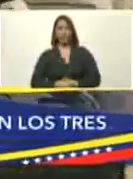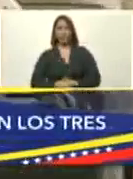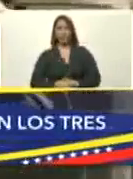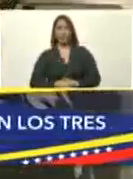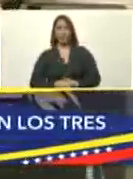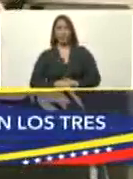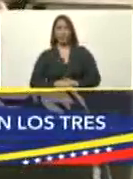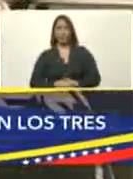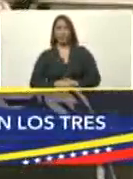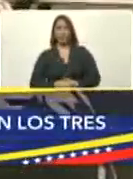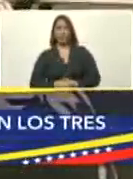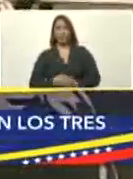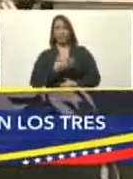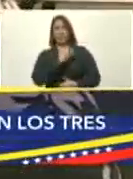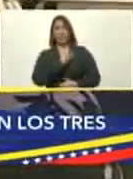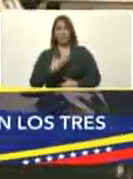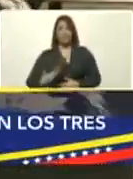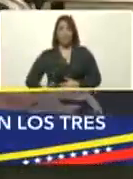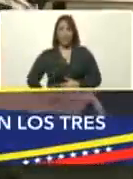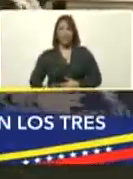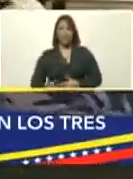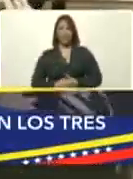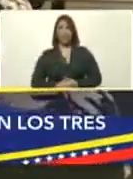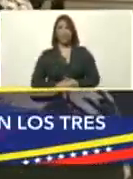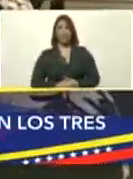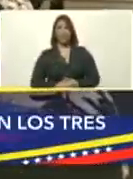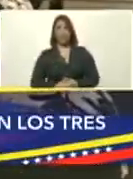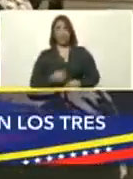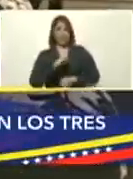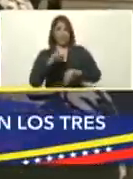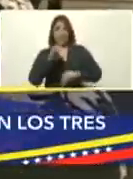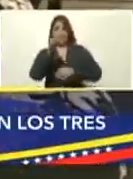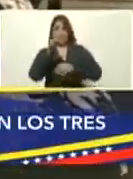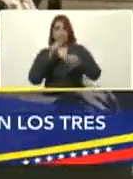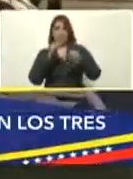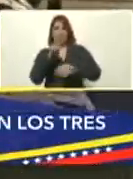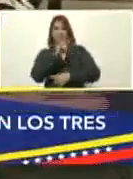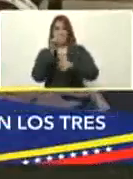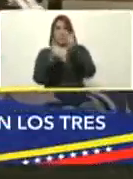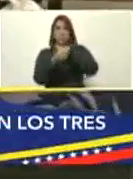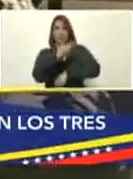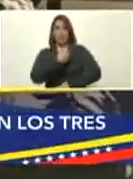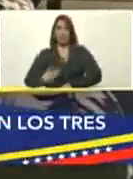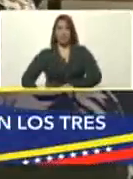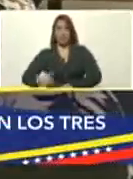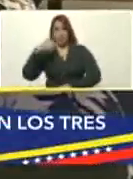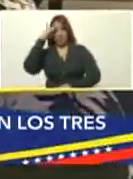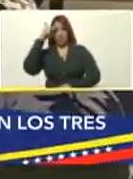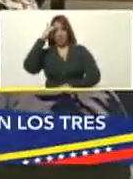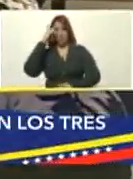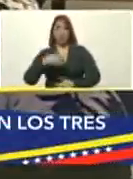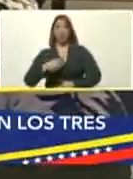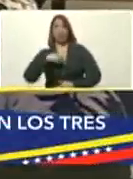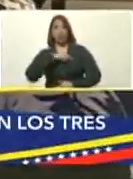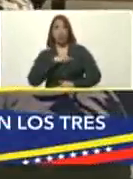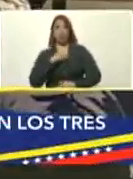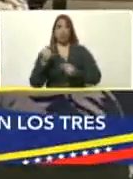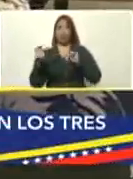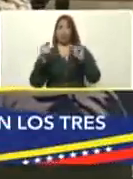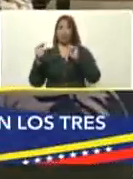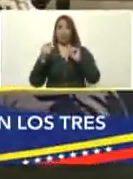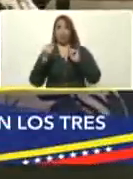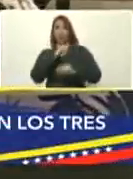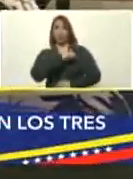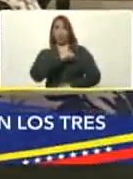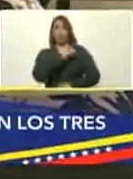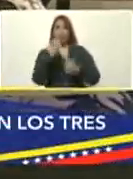Sí, presidente, como bien ya explicó la vicepresidenta, nosotros esas discusiones del comité terapéutico hemos venido